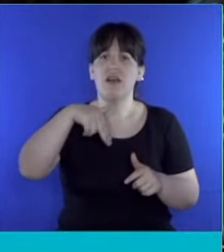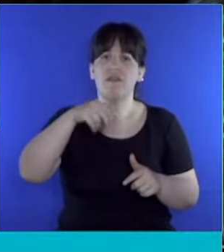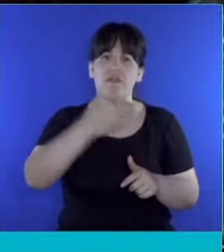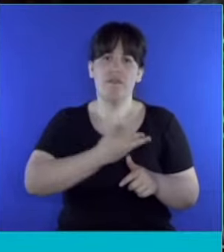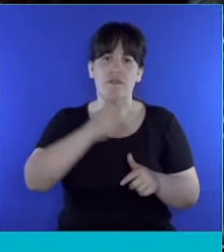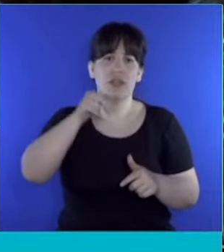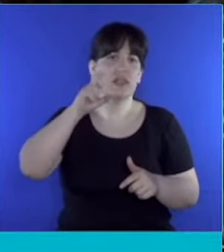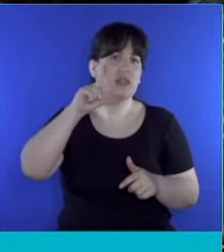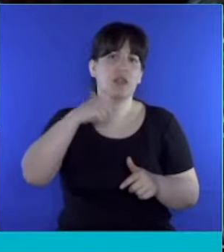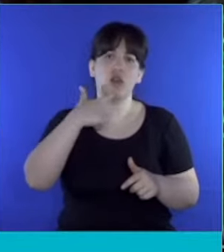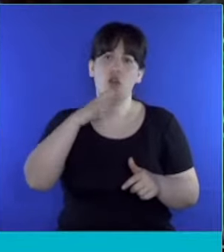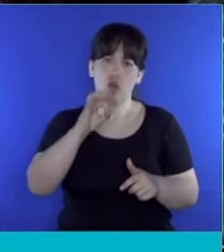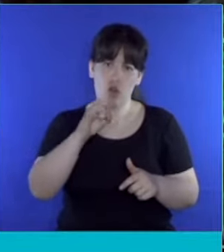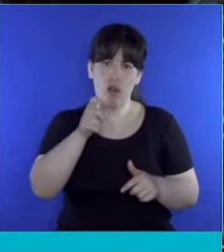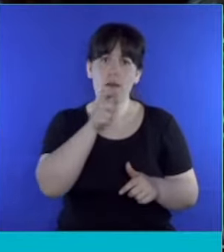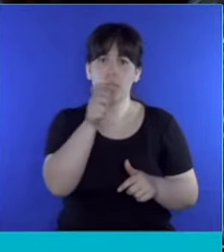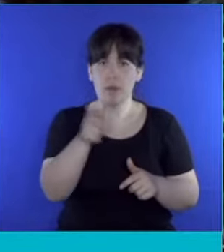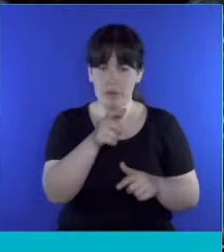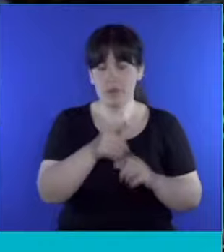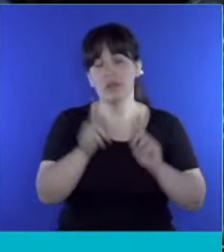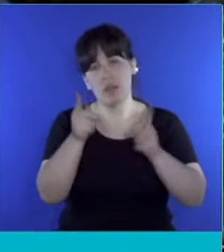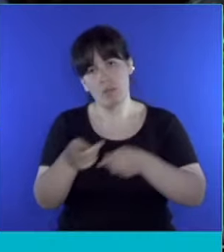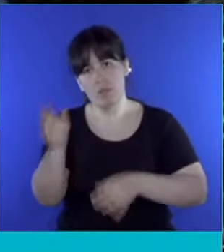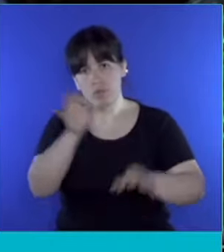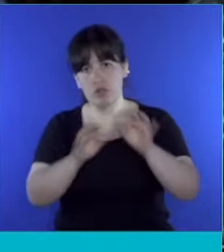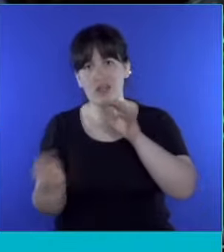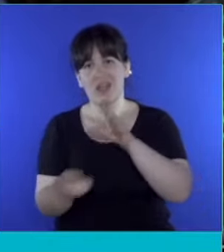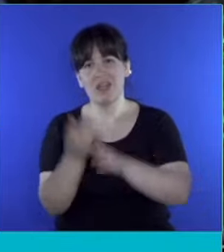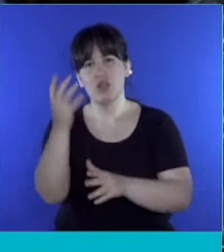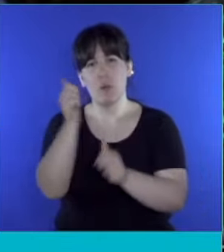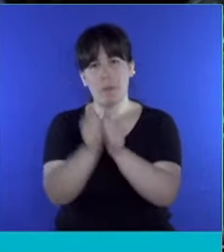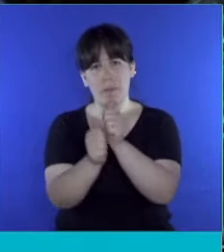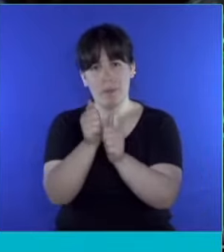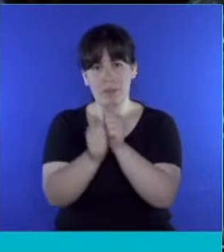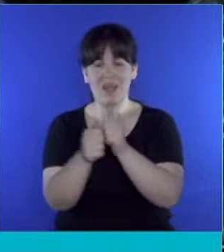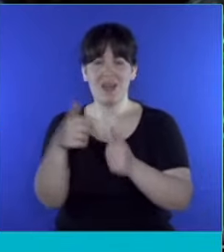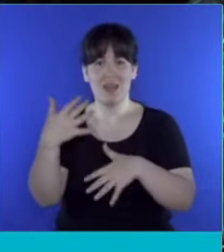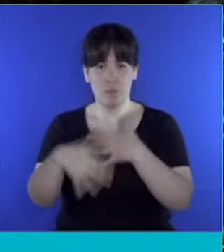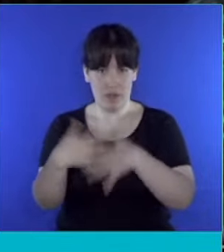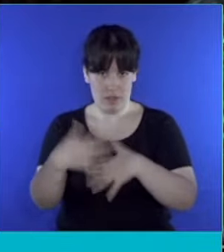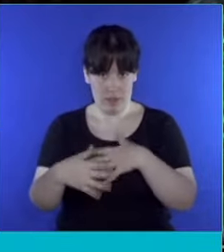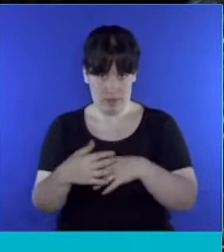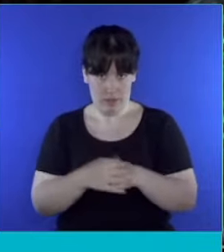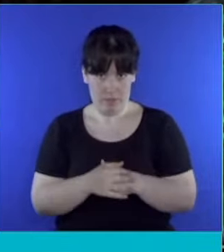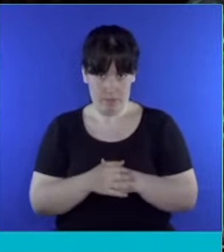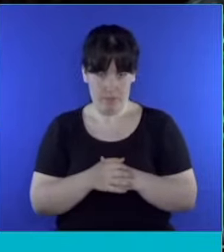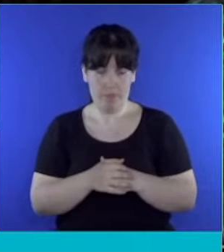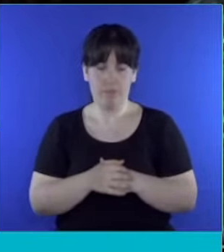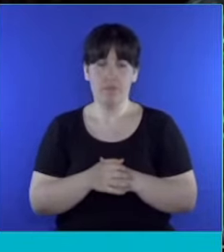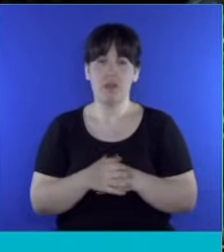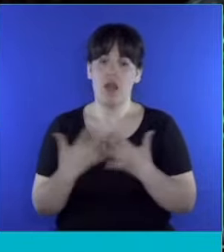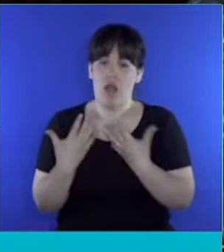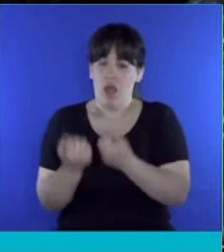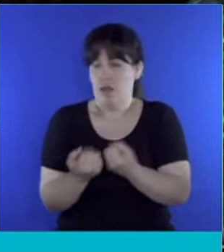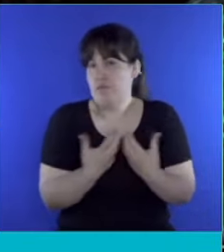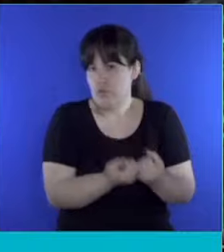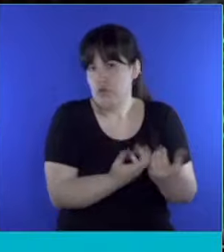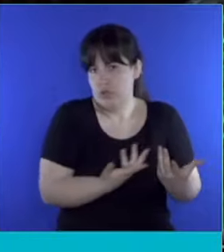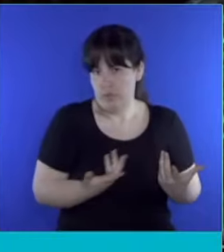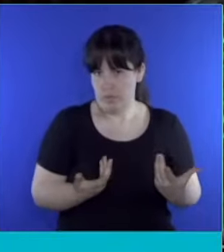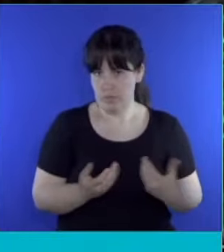el proyecto de creación de la empresa de emergencias. Ahora,